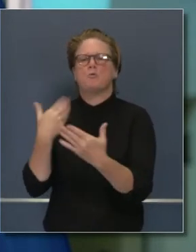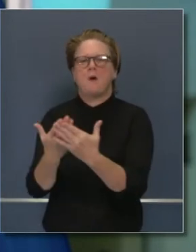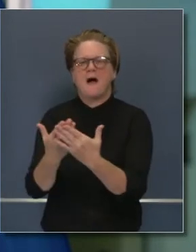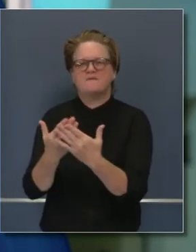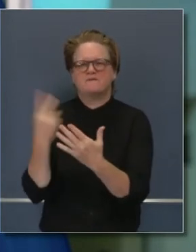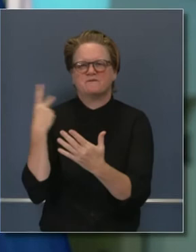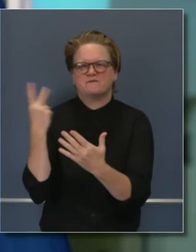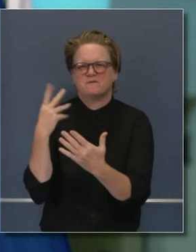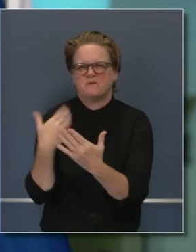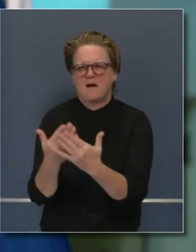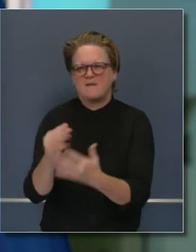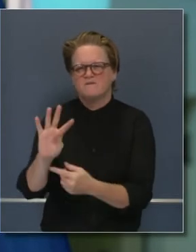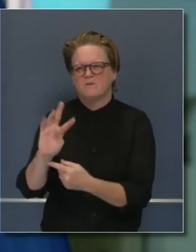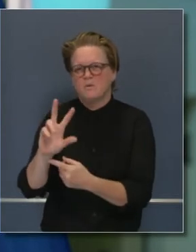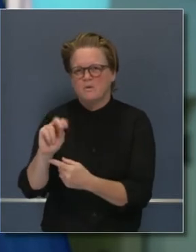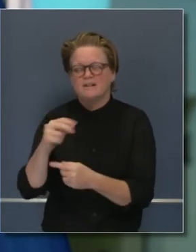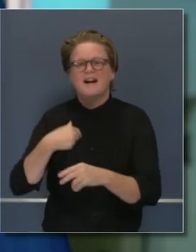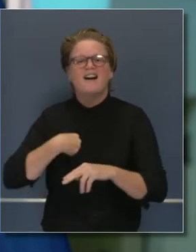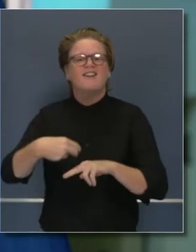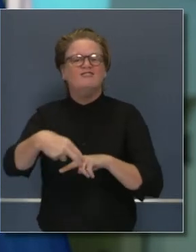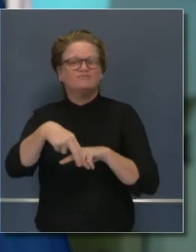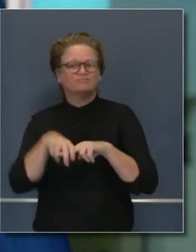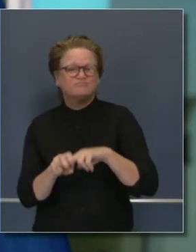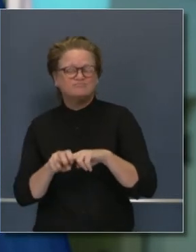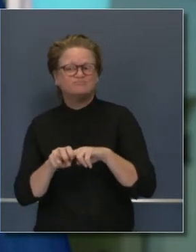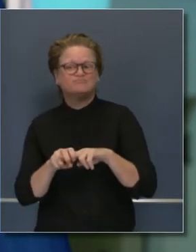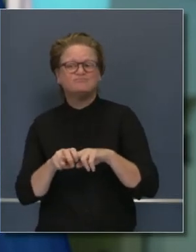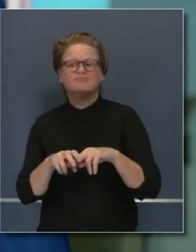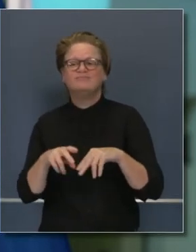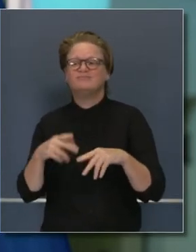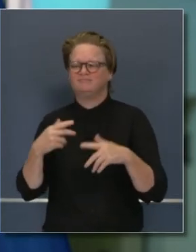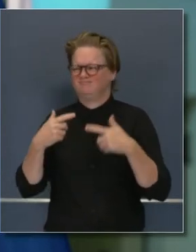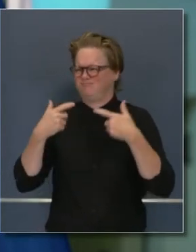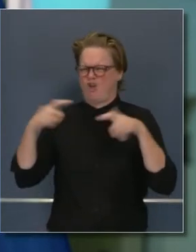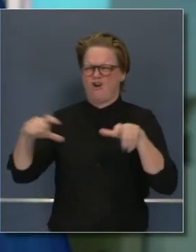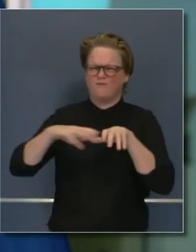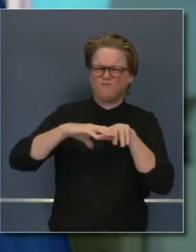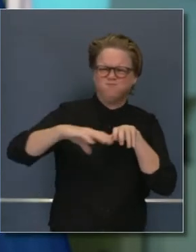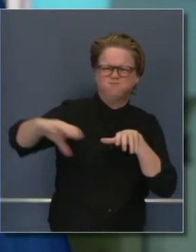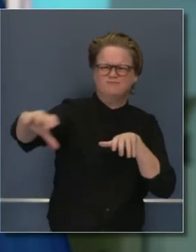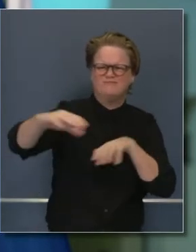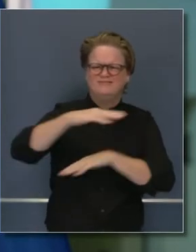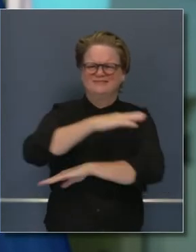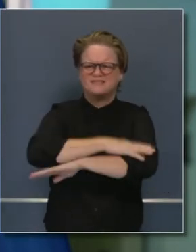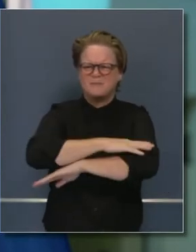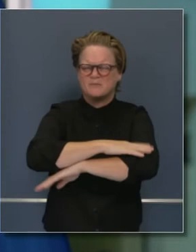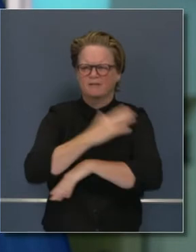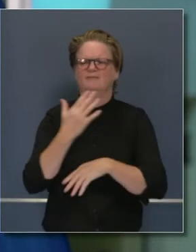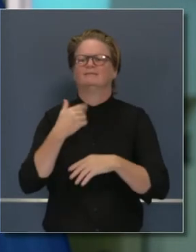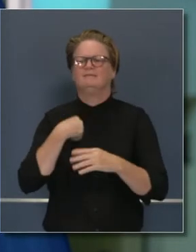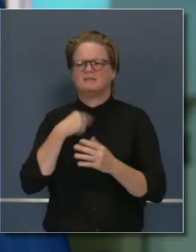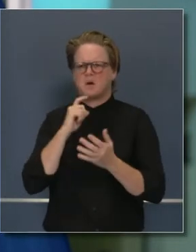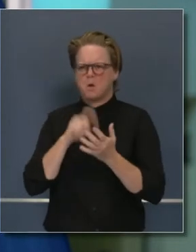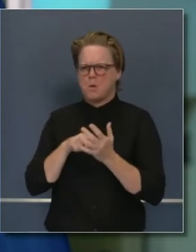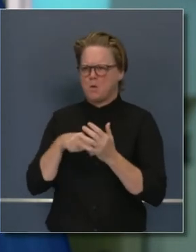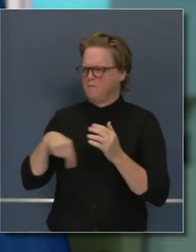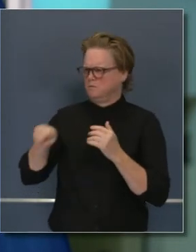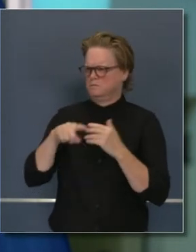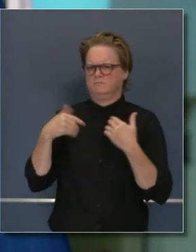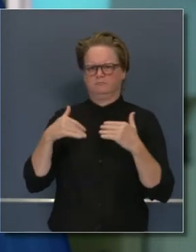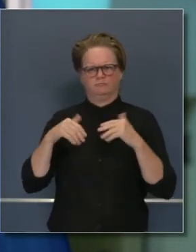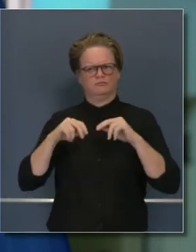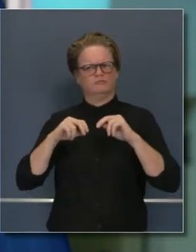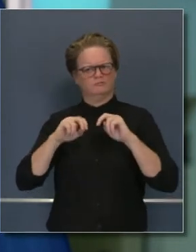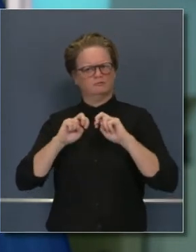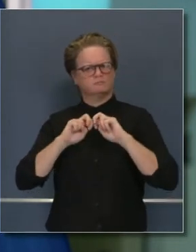llegué un poco más tarde a 4 y media. Y tan pronto me senté en la mesa más grande, me di cuenta que había un grupo un poco más grande que el que